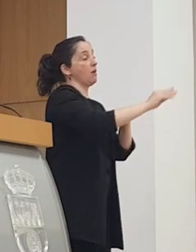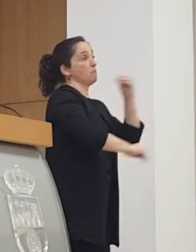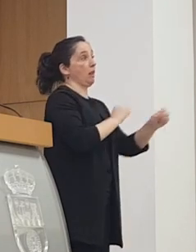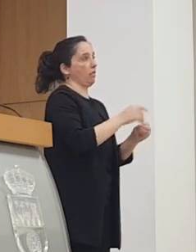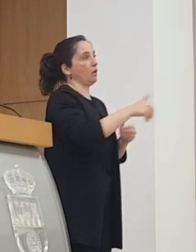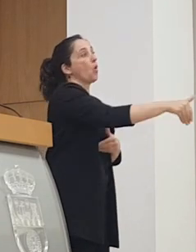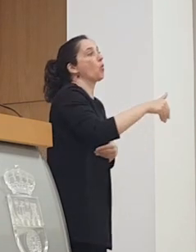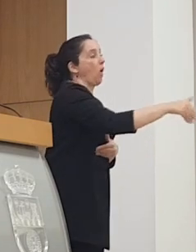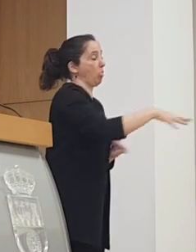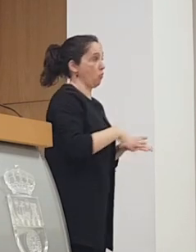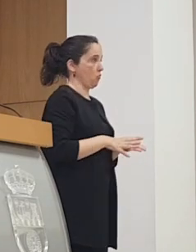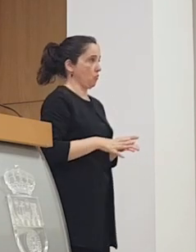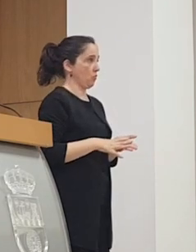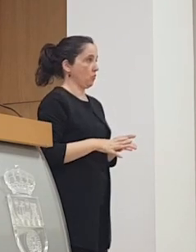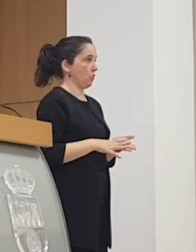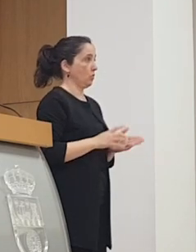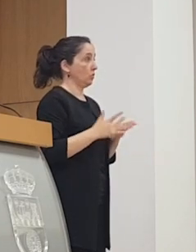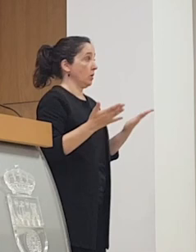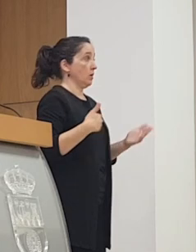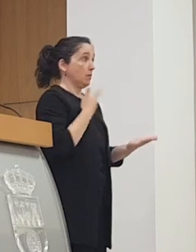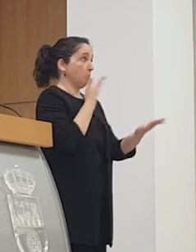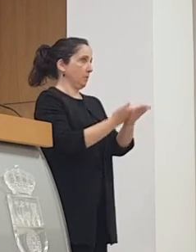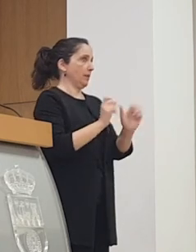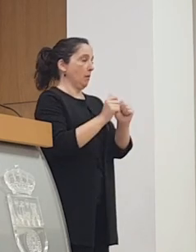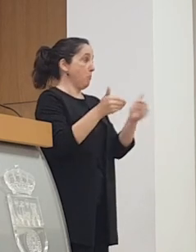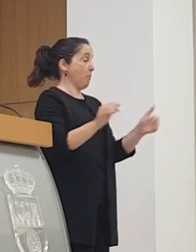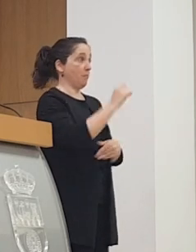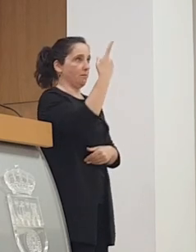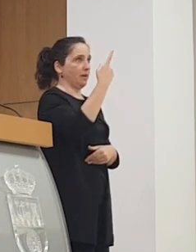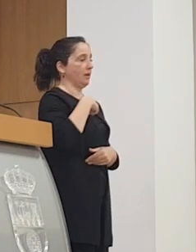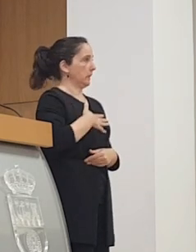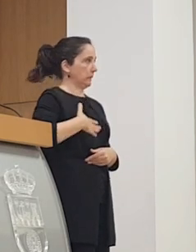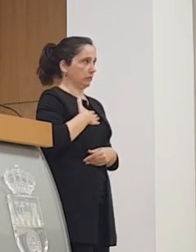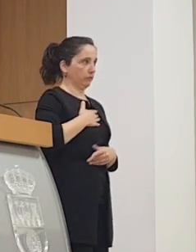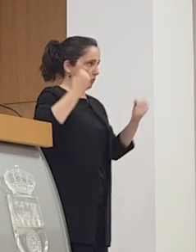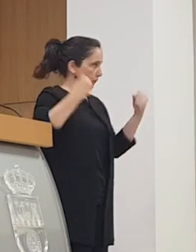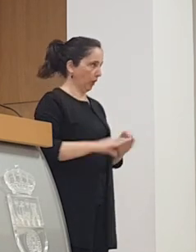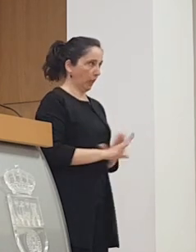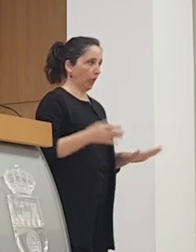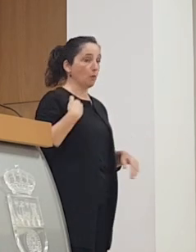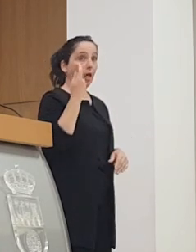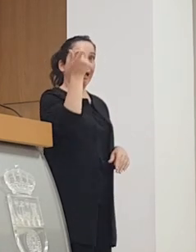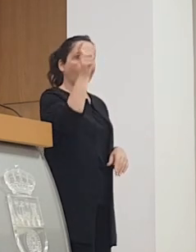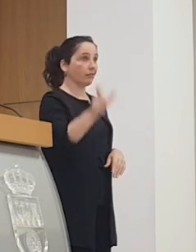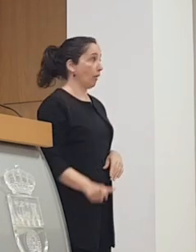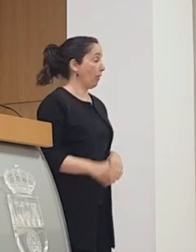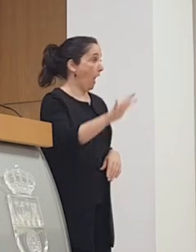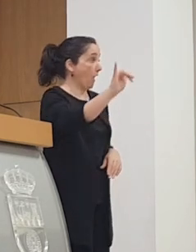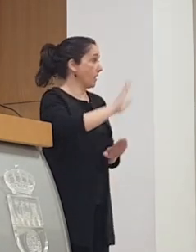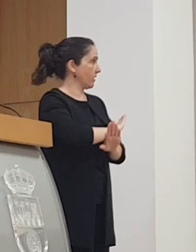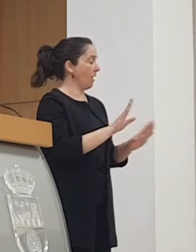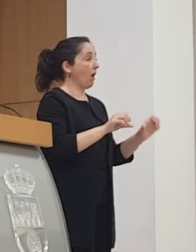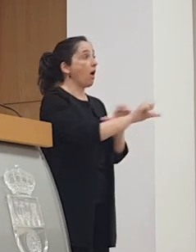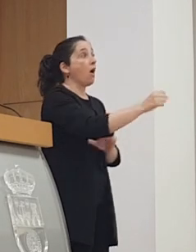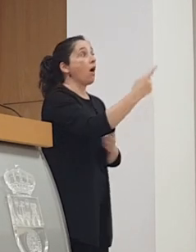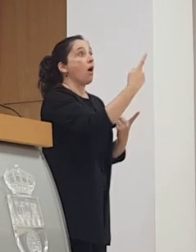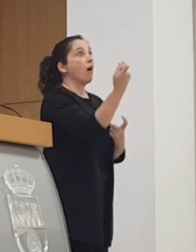momento yo creo que no se puede pedir más de una primera reunión en donde lo que está cuantificado está comprometido pero en donde